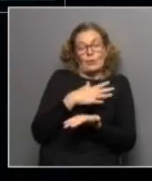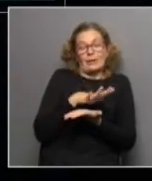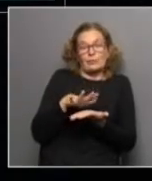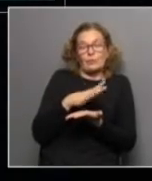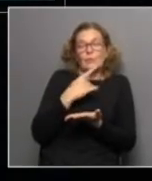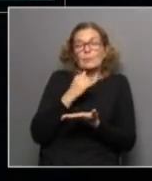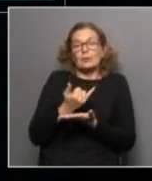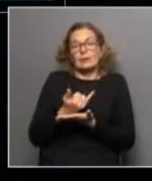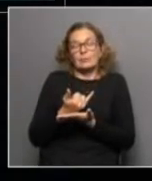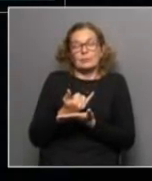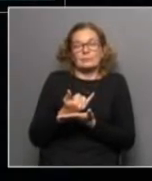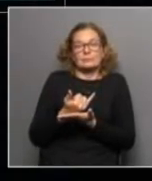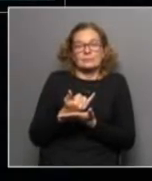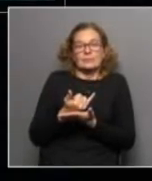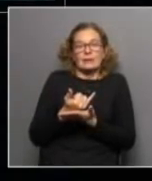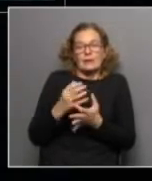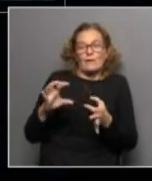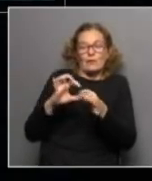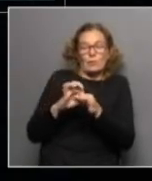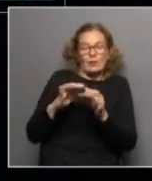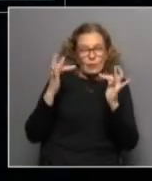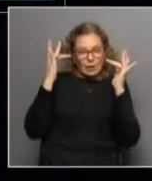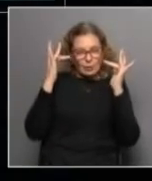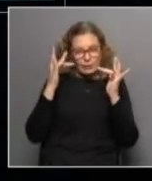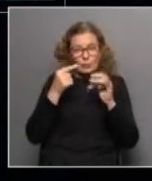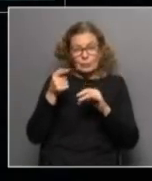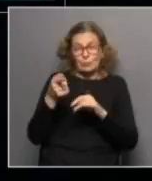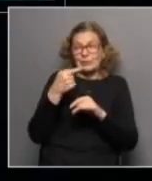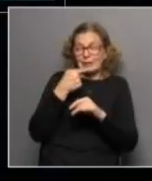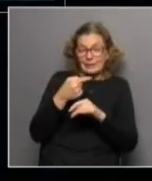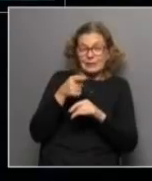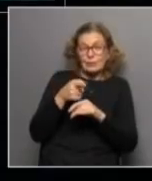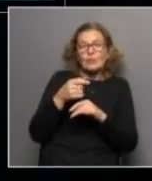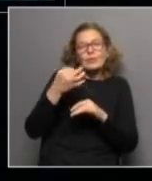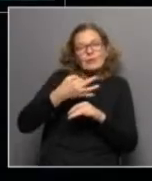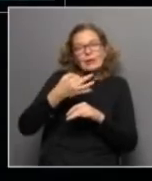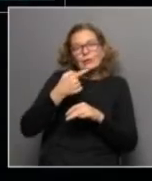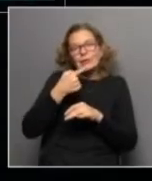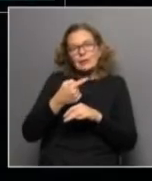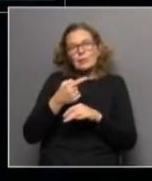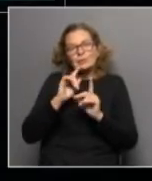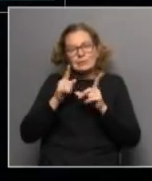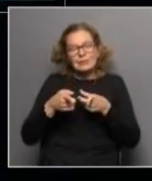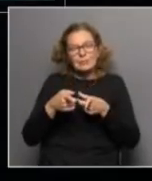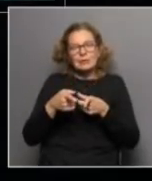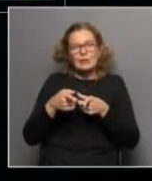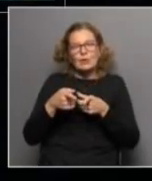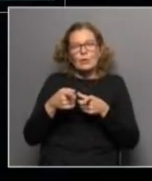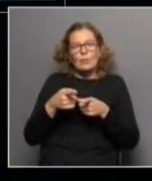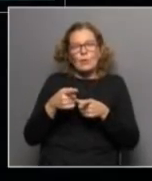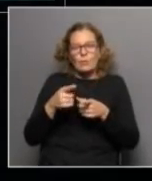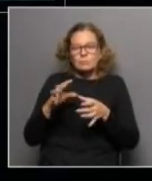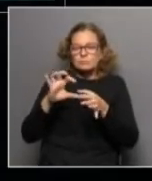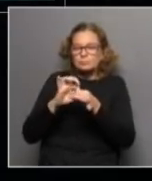de vinculación educativa como tú lo traes Ricardo en realidad lo que nosotros generamos también fue una fuerte